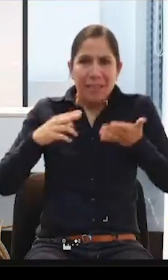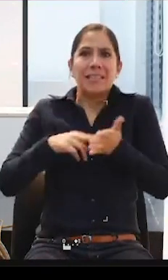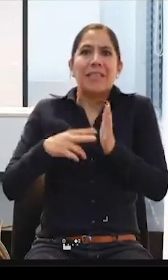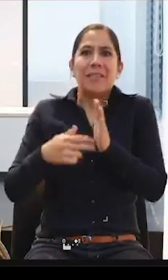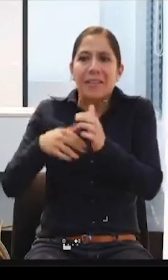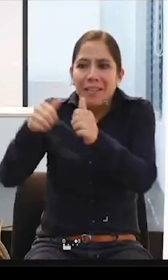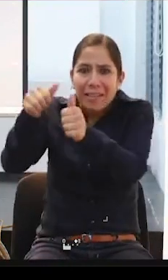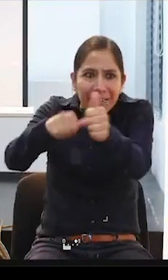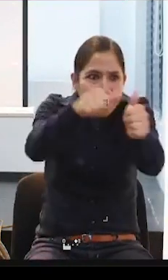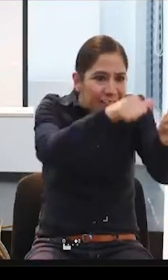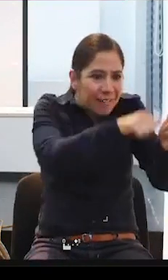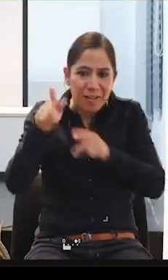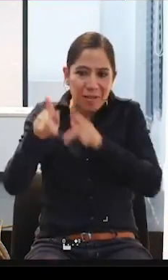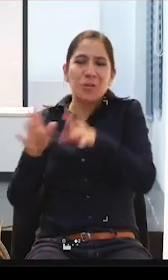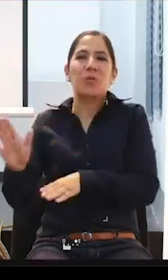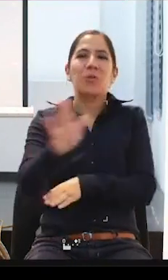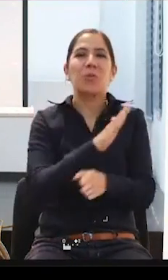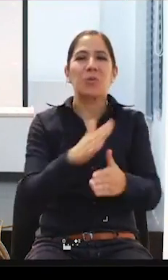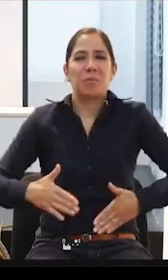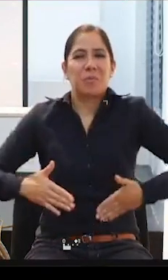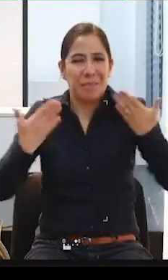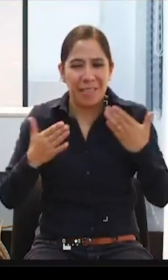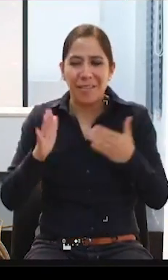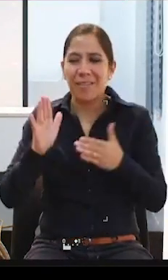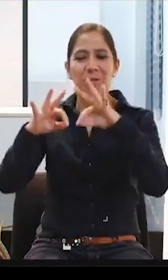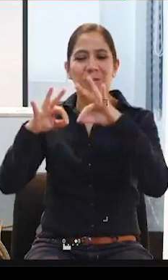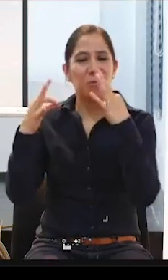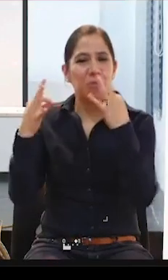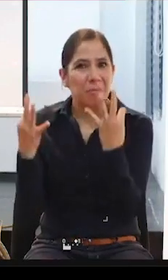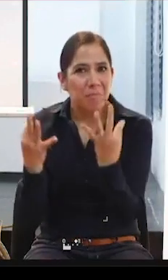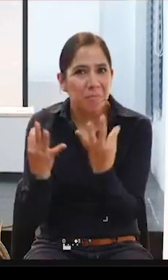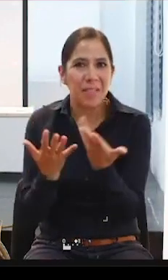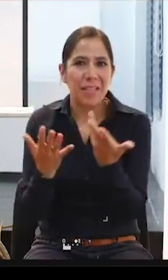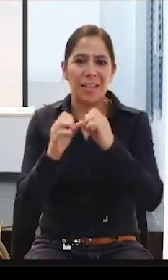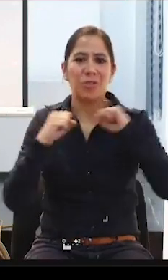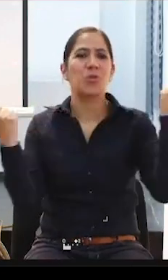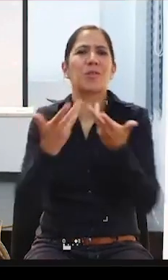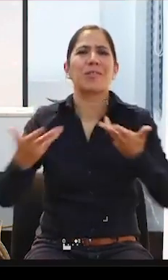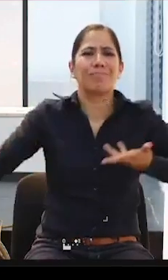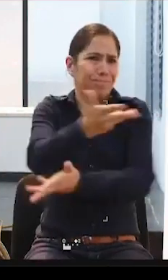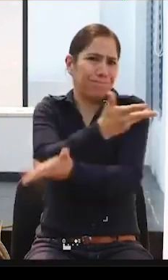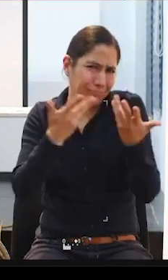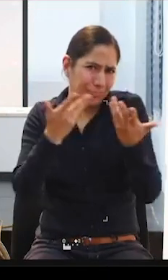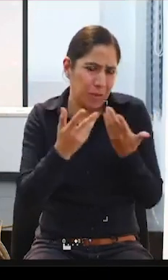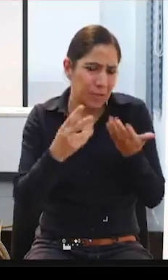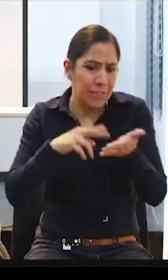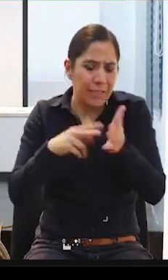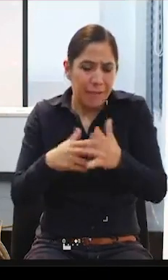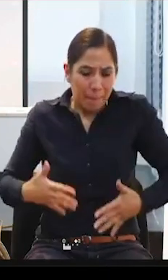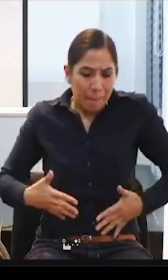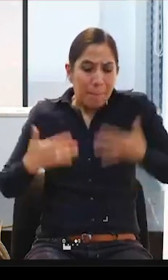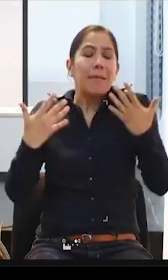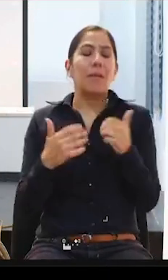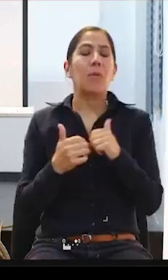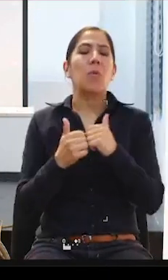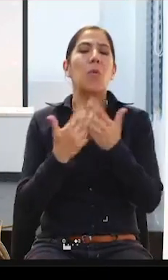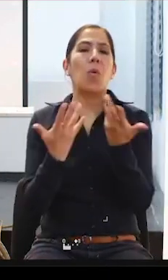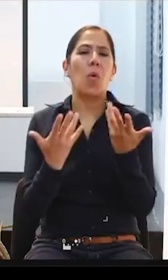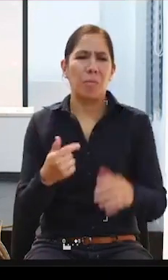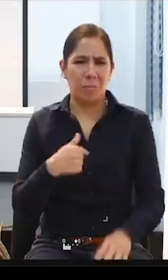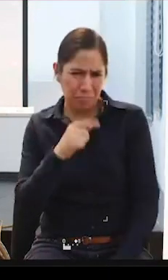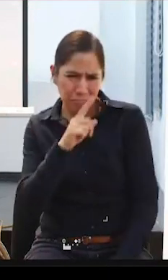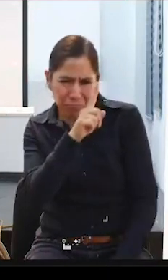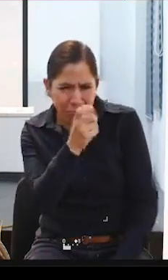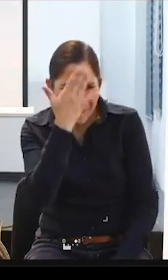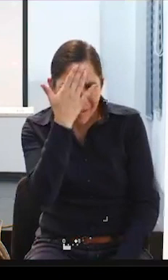las familias, y en conjunto la sociedad, porque estamos todos interrelacionados, sin duda. Sin embargo, me gustaría saber